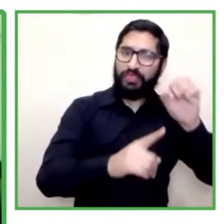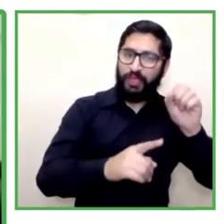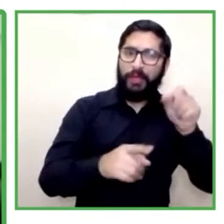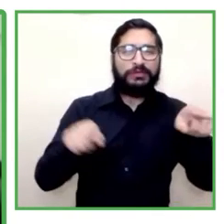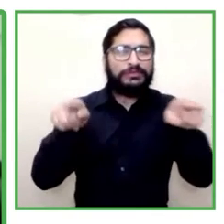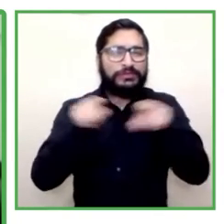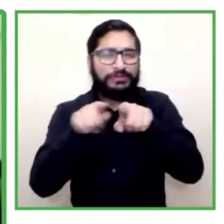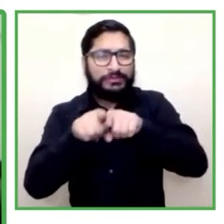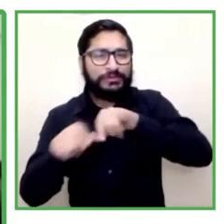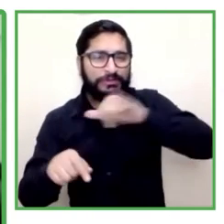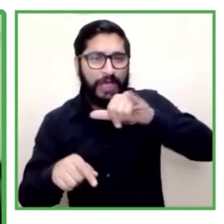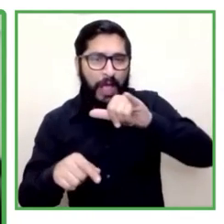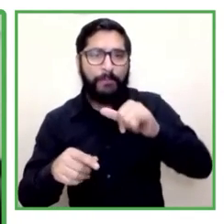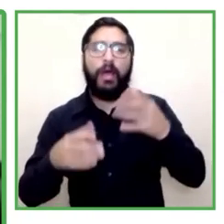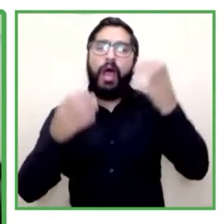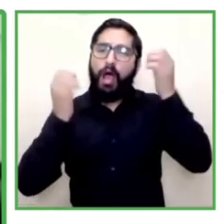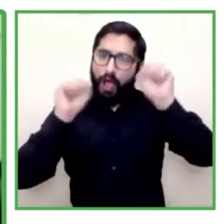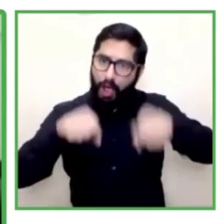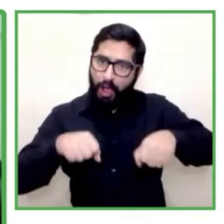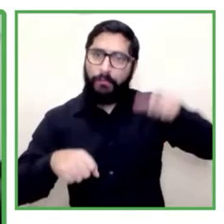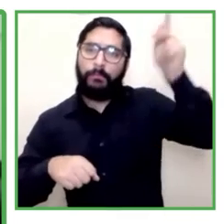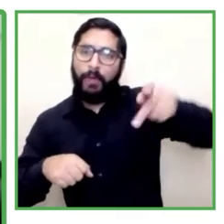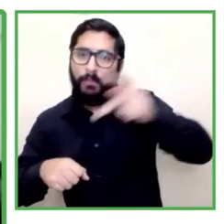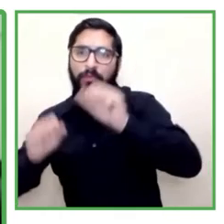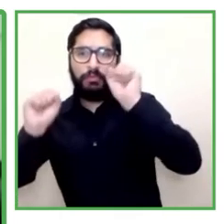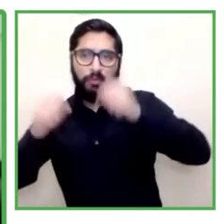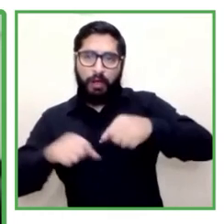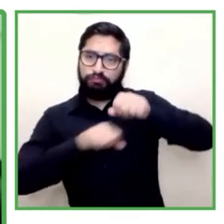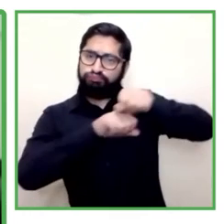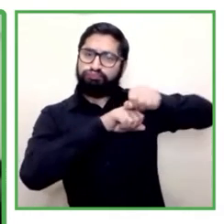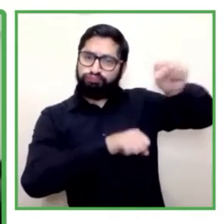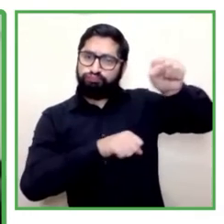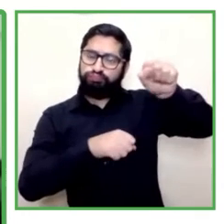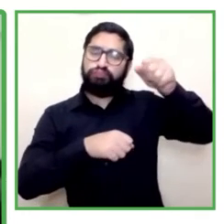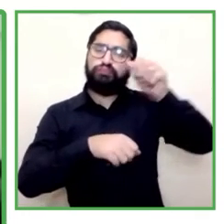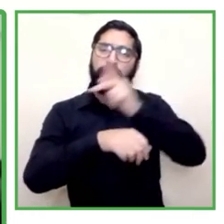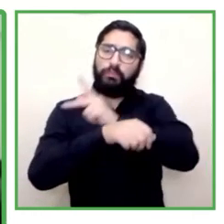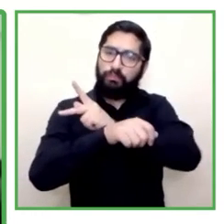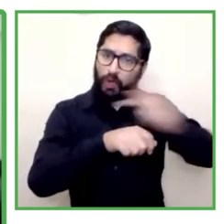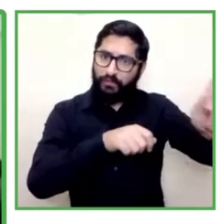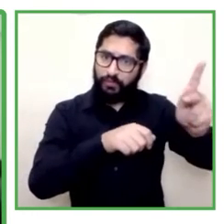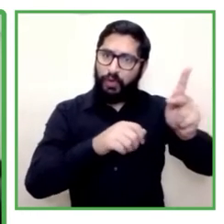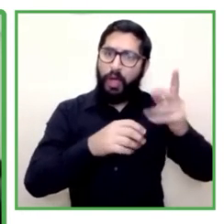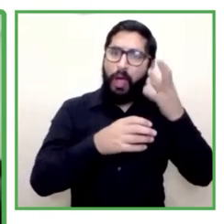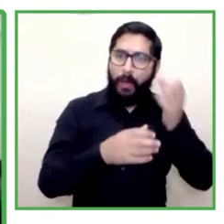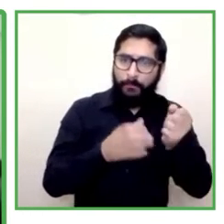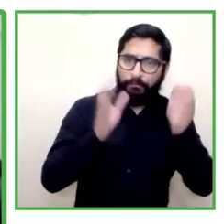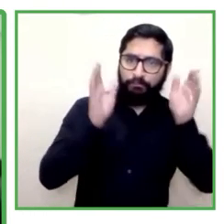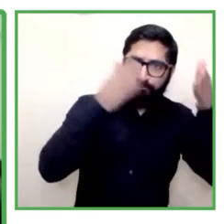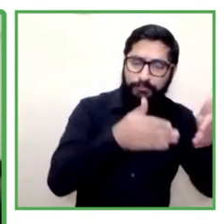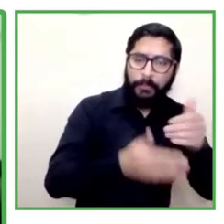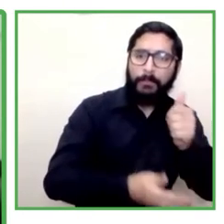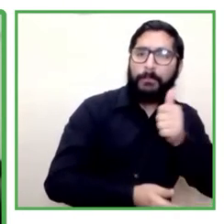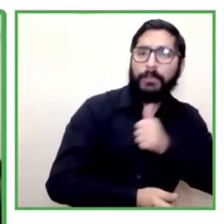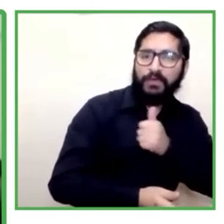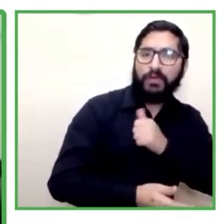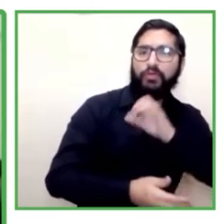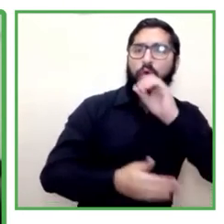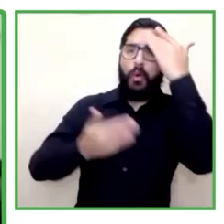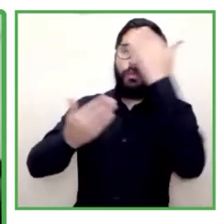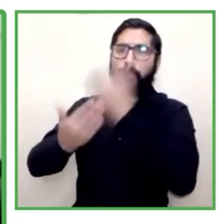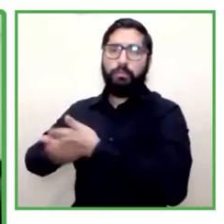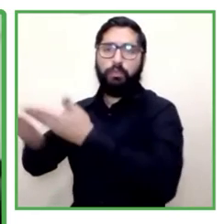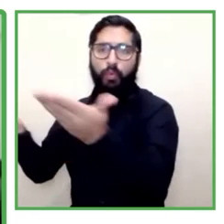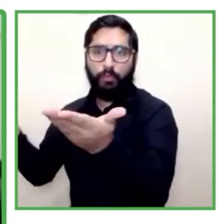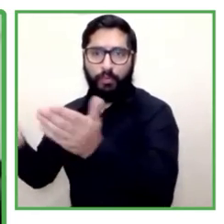del sector público y del sector privado, de la sociedad civil, y particularmente de aquellos que operan y trabajan en las regiones de